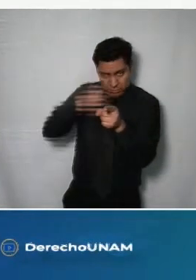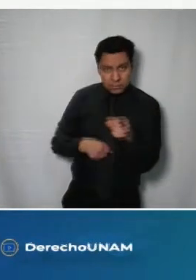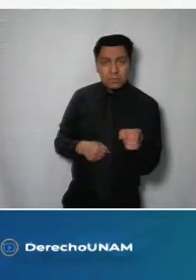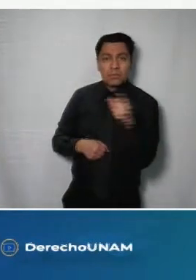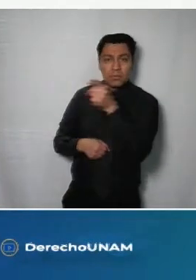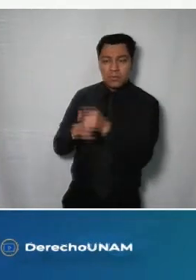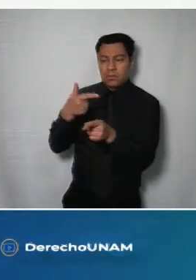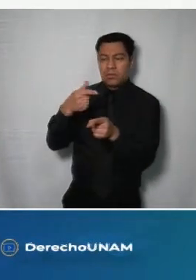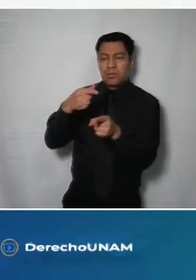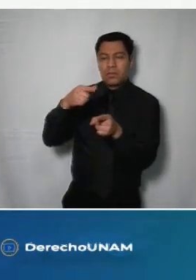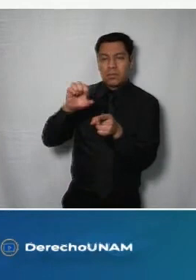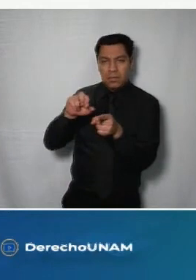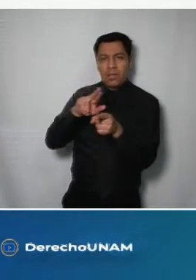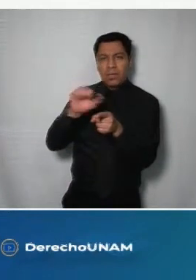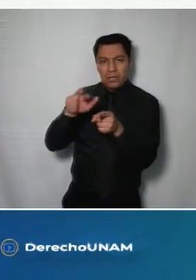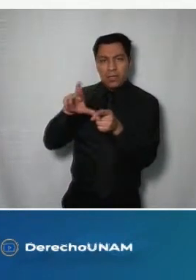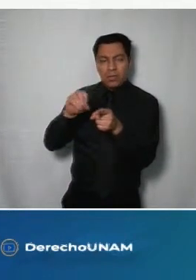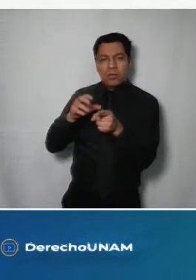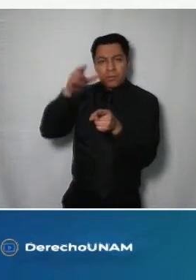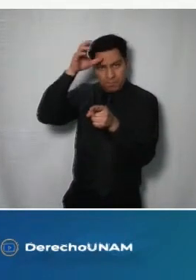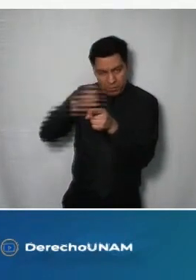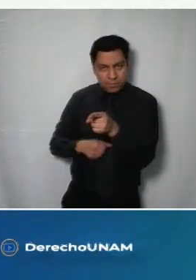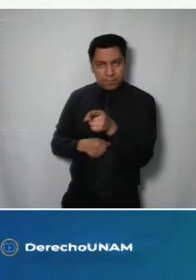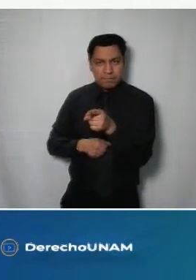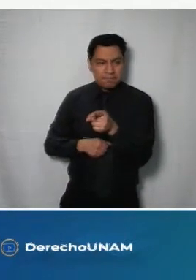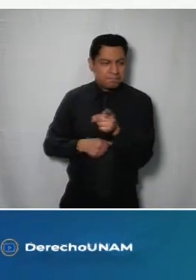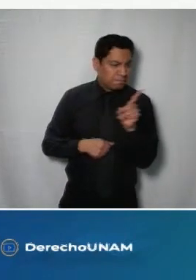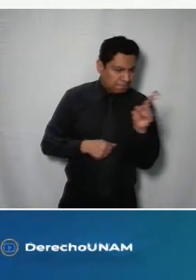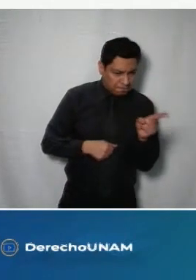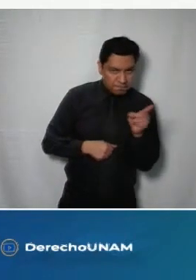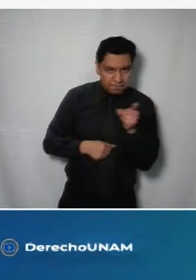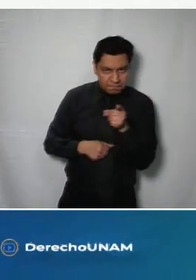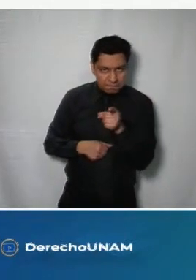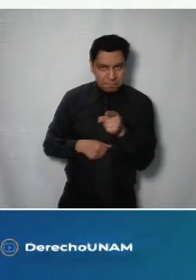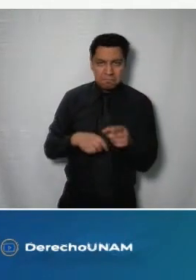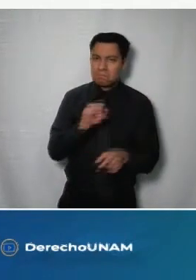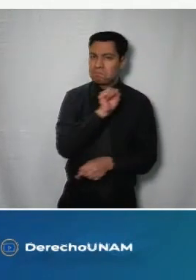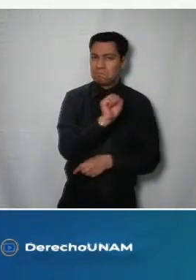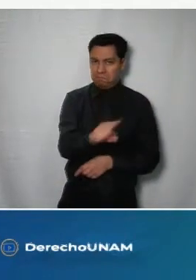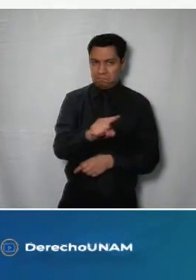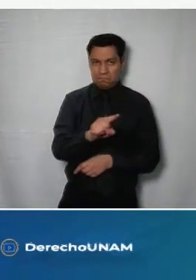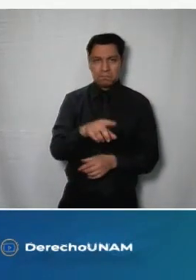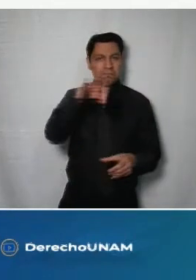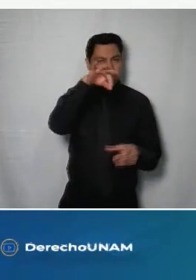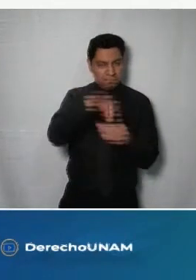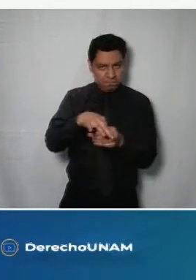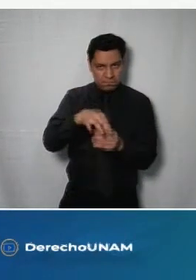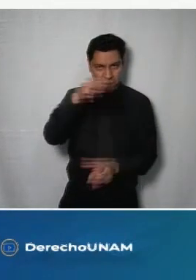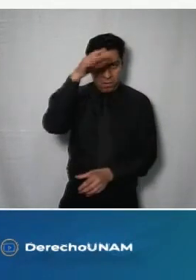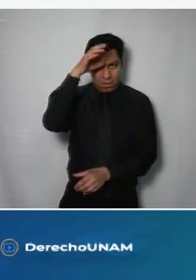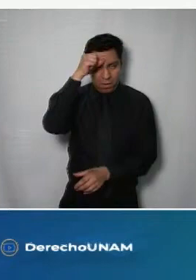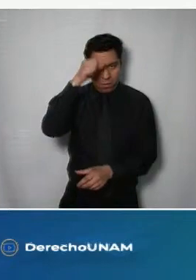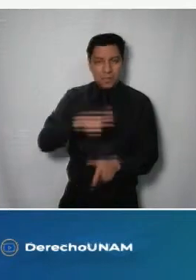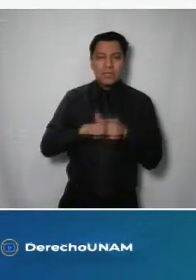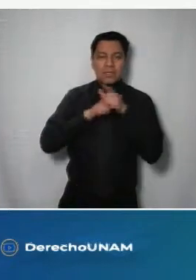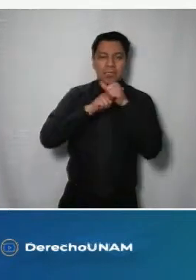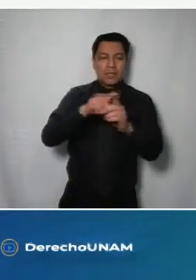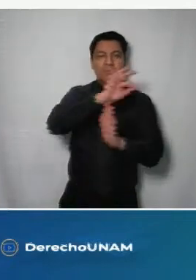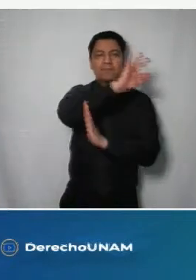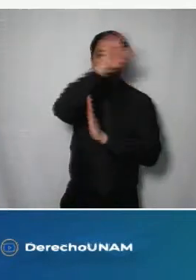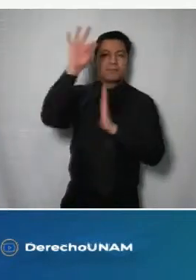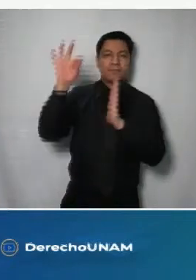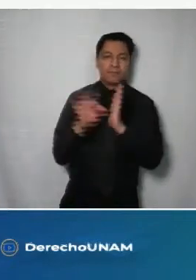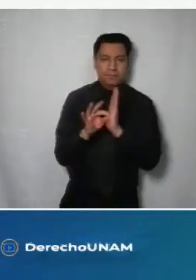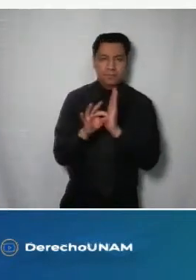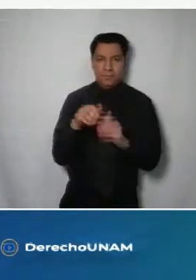comisionado Guerrero a favor se aprueba por unanimidad el acuerdo presentado es cuanto comisionado presidente muchas gracias continuamos con el quinto punto del